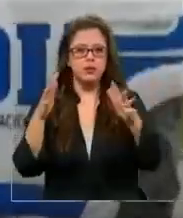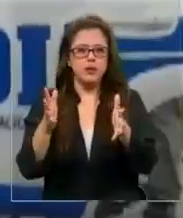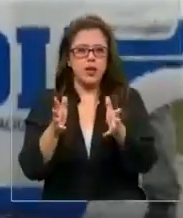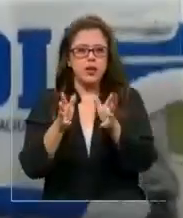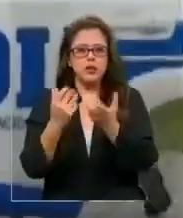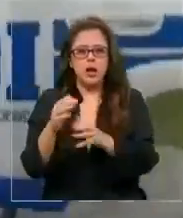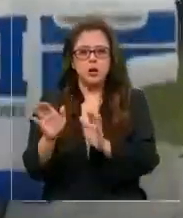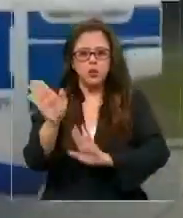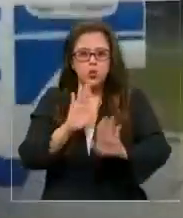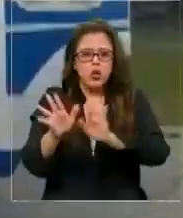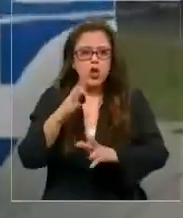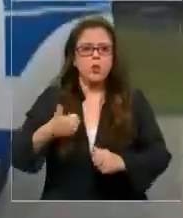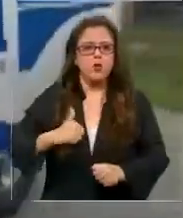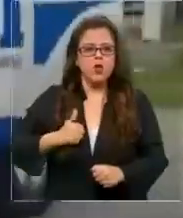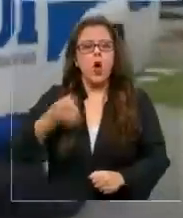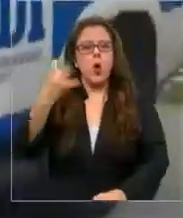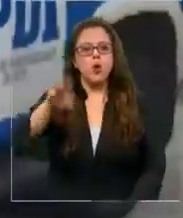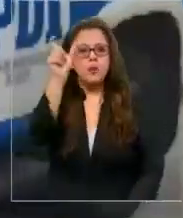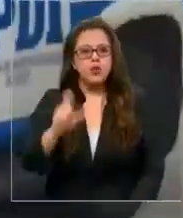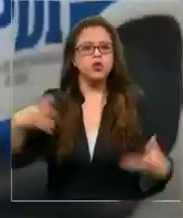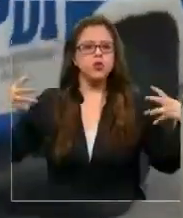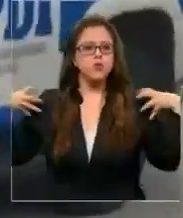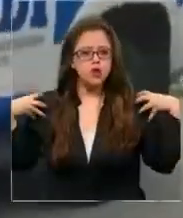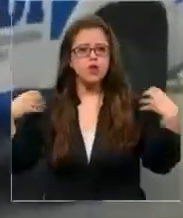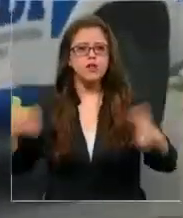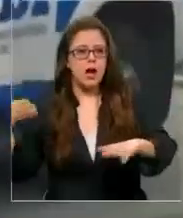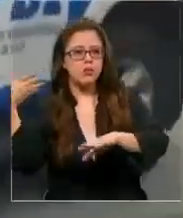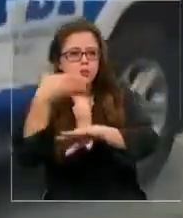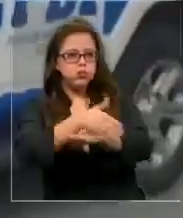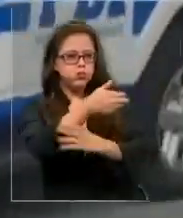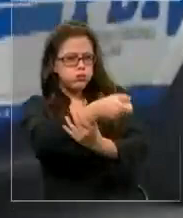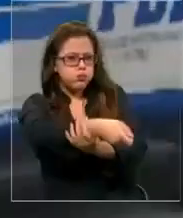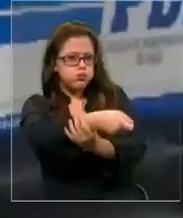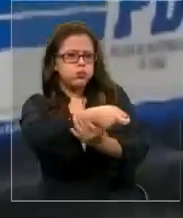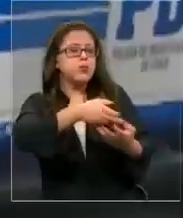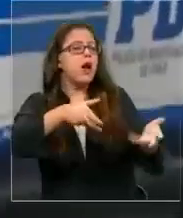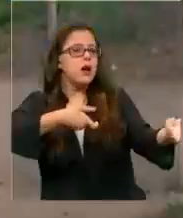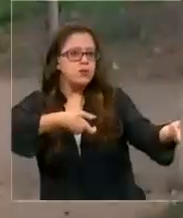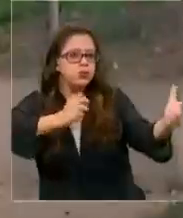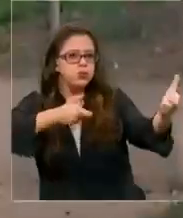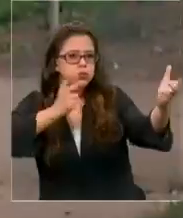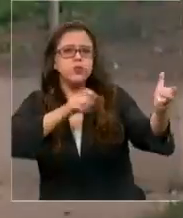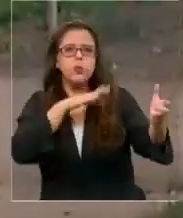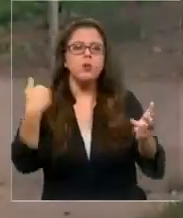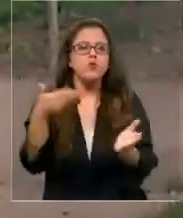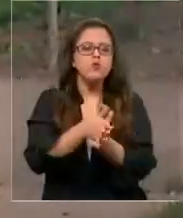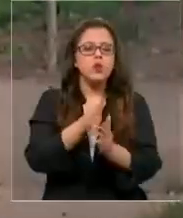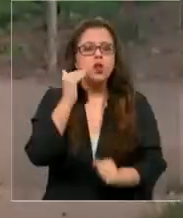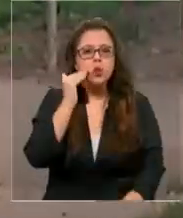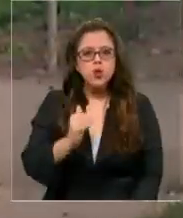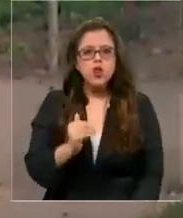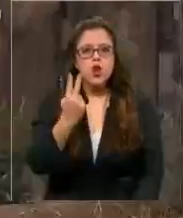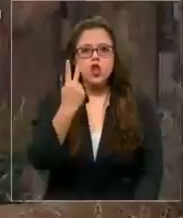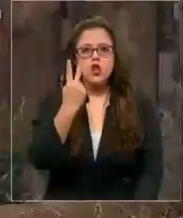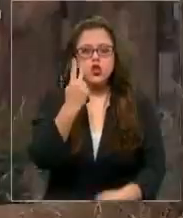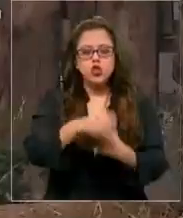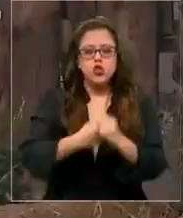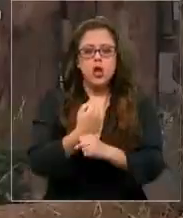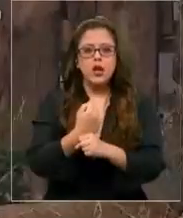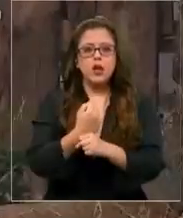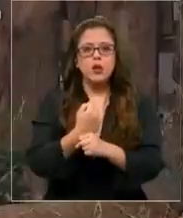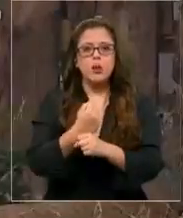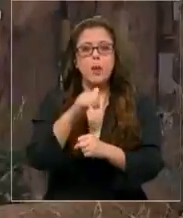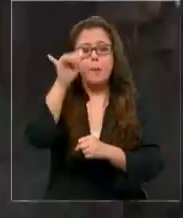acusado de percutar una serie de disparos en el Tavo, dando muerte así a un pequeño de apenas un año y dos meses. Por eso,